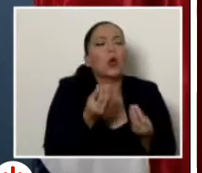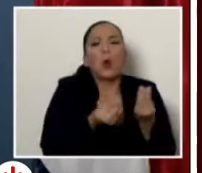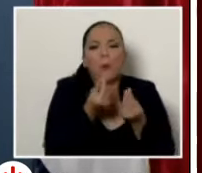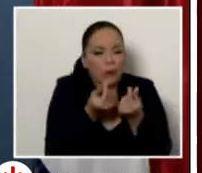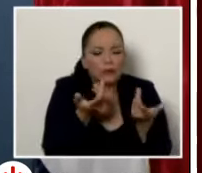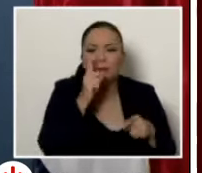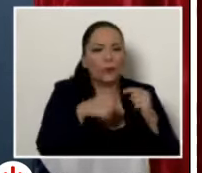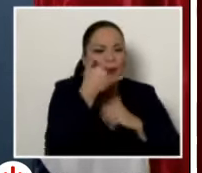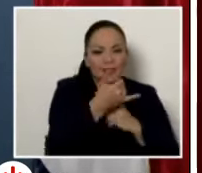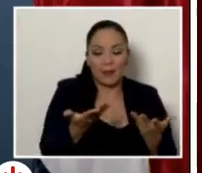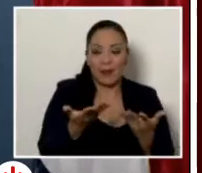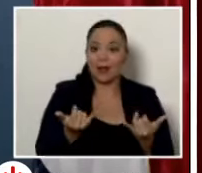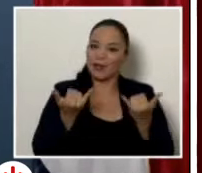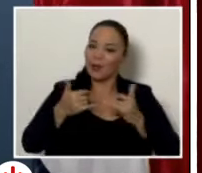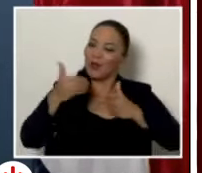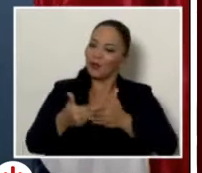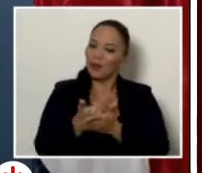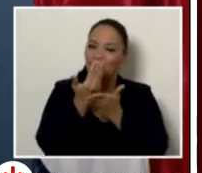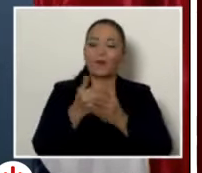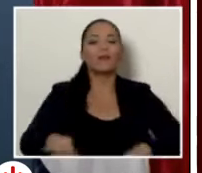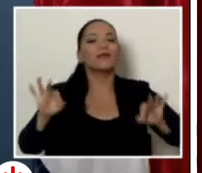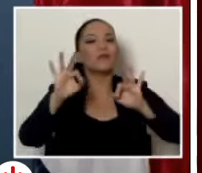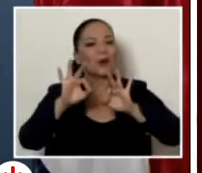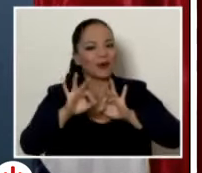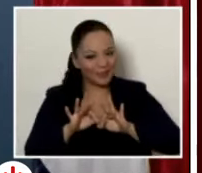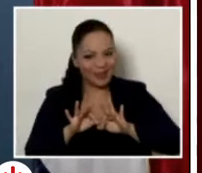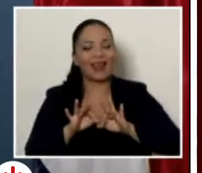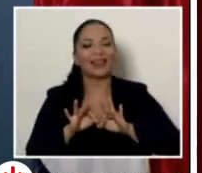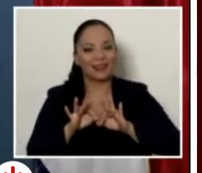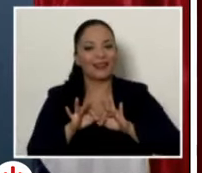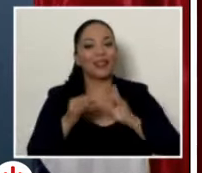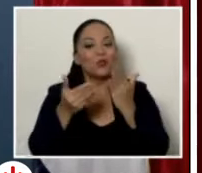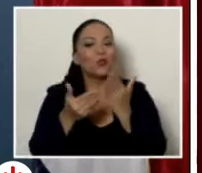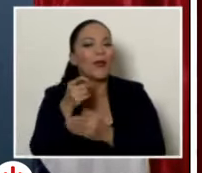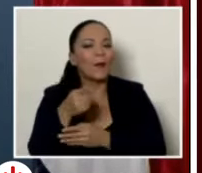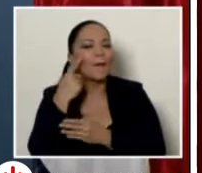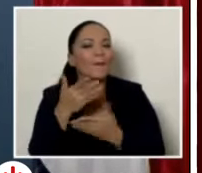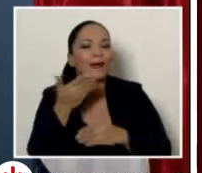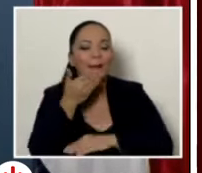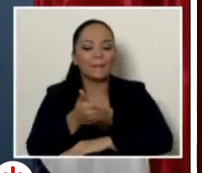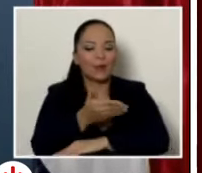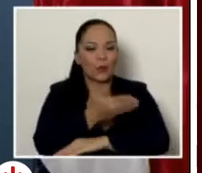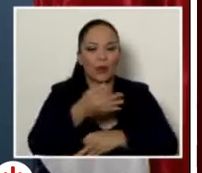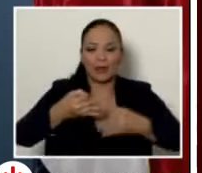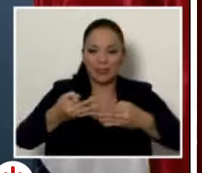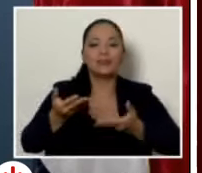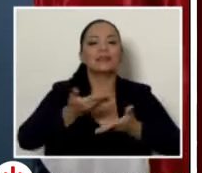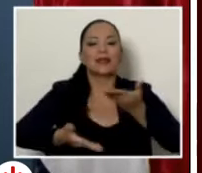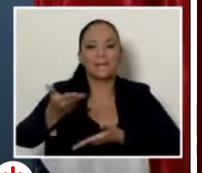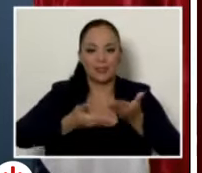aquí hay una innovación que me parece muy importante para mejorar la calidad del servicio que da IMAX,